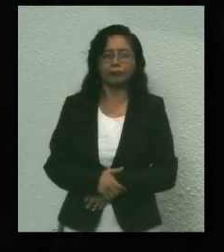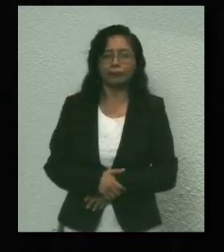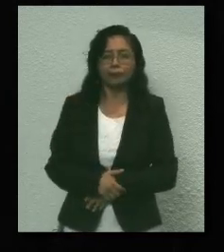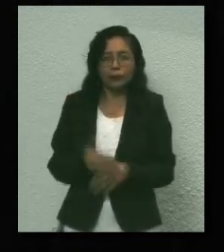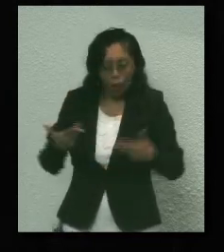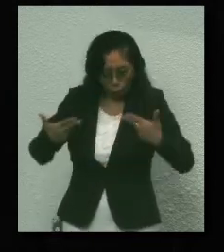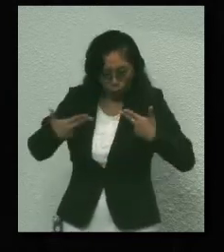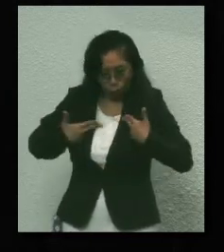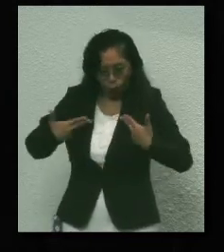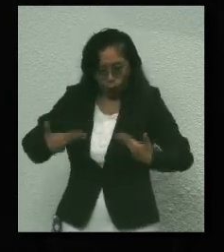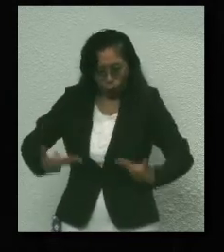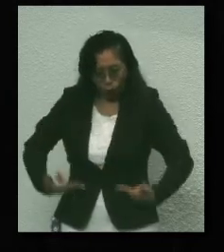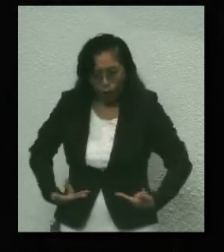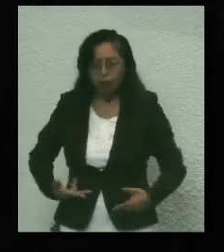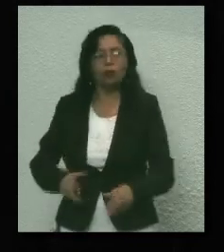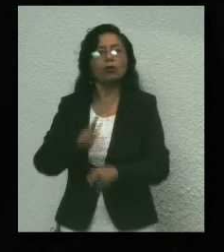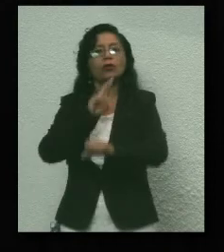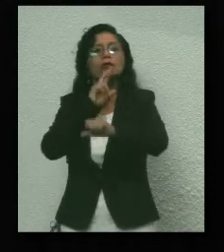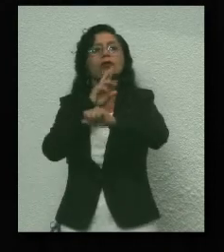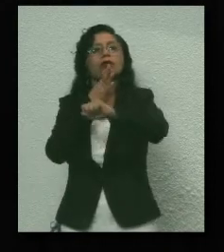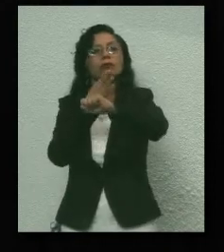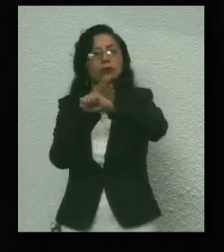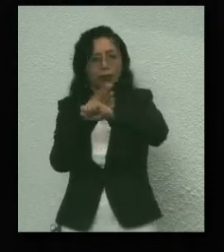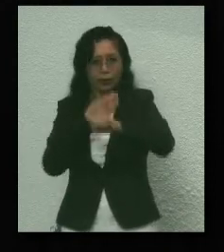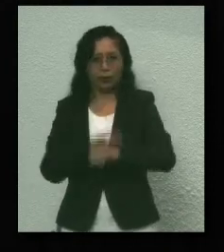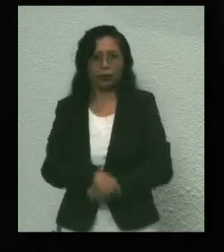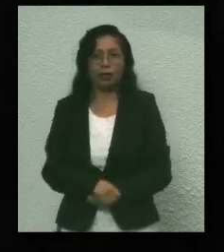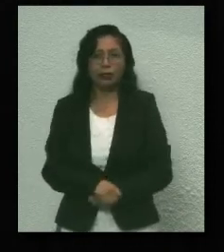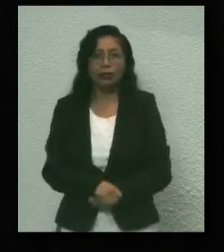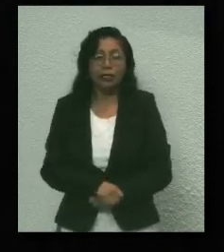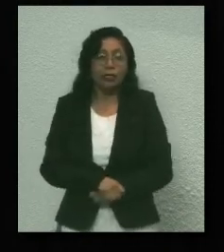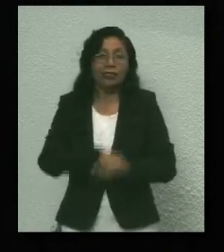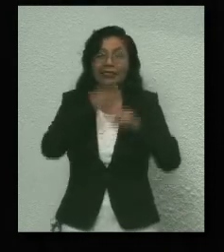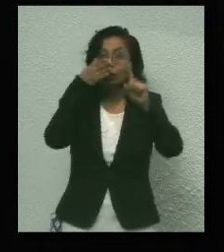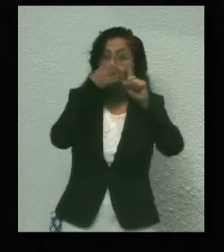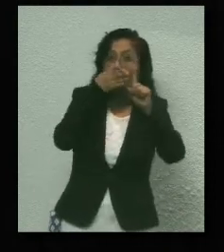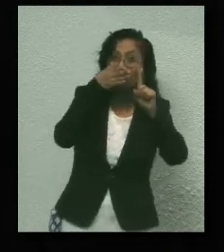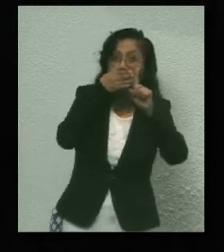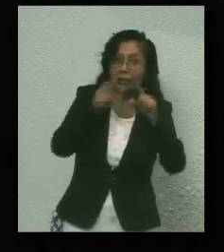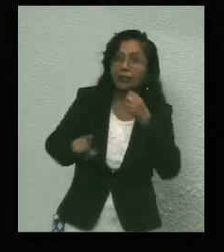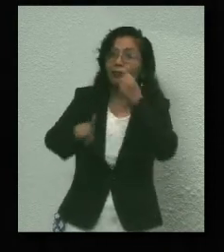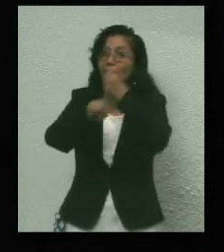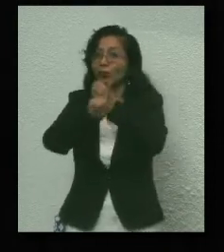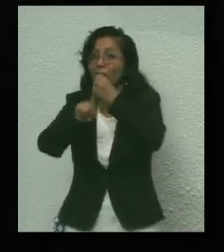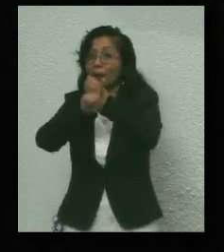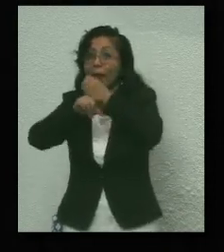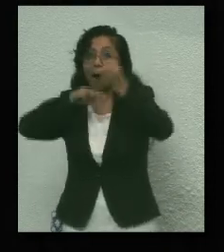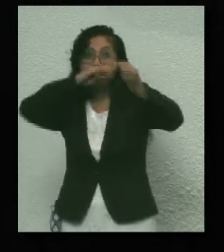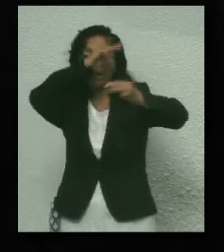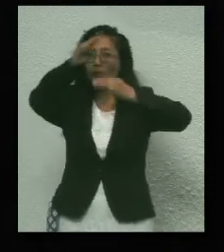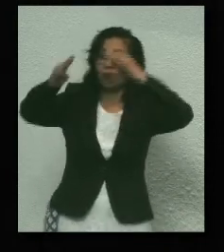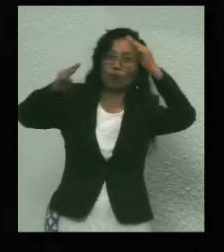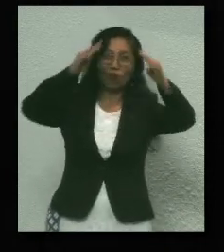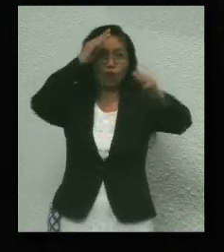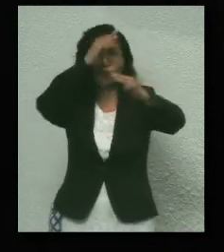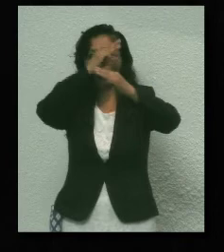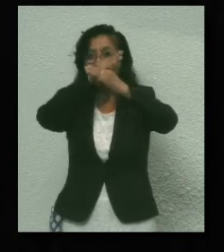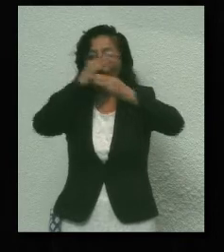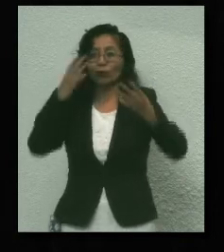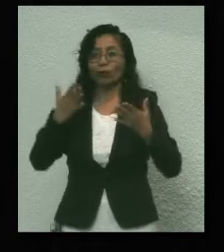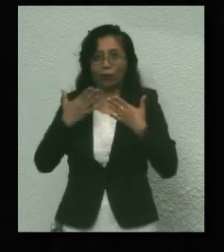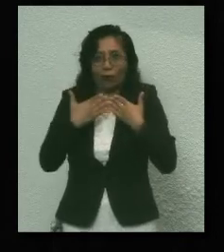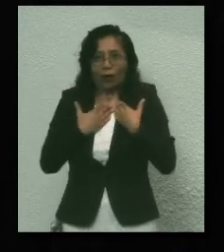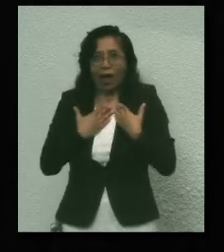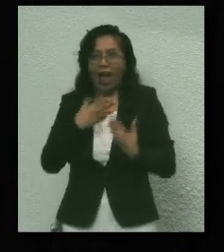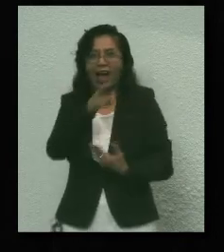humano y con mucha responsabilidad. Los desafíos que están enfrentando hoy a nivel mundial, por todas y todos, nos conmina